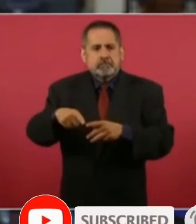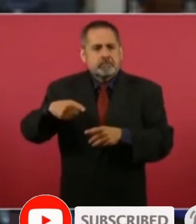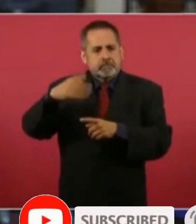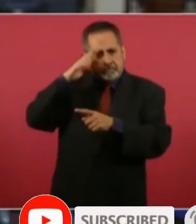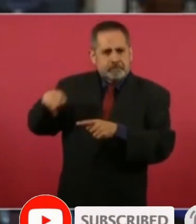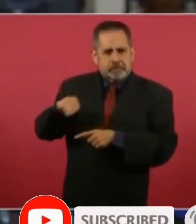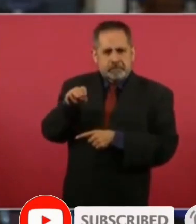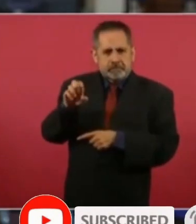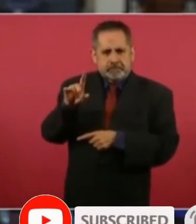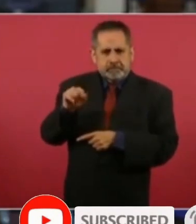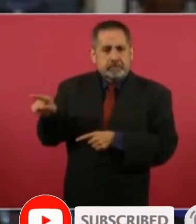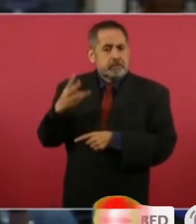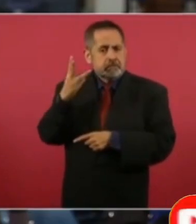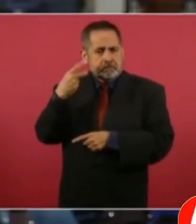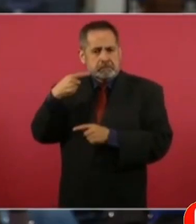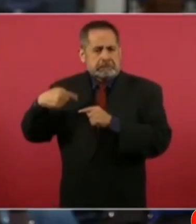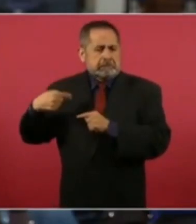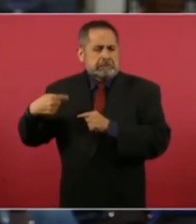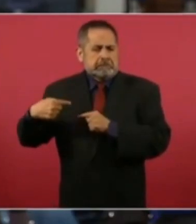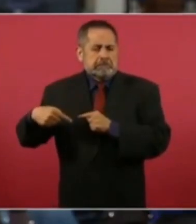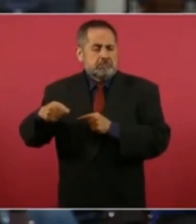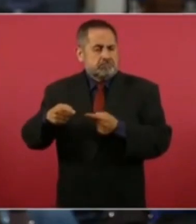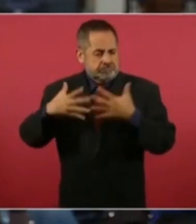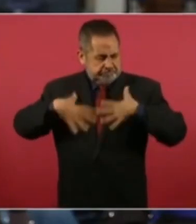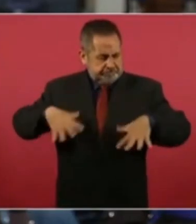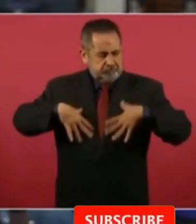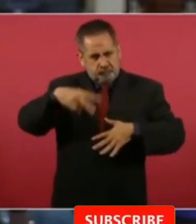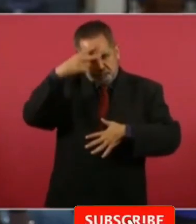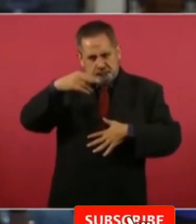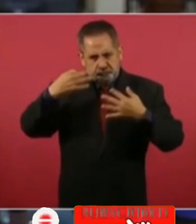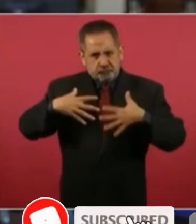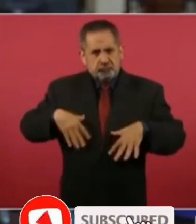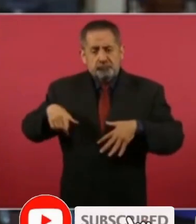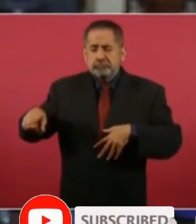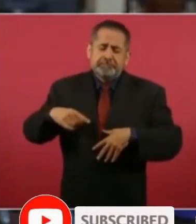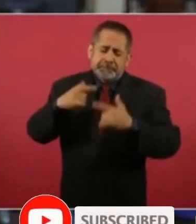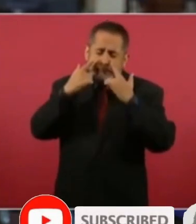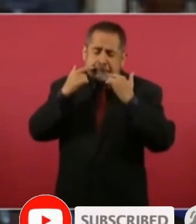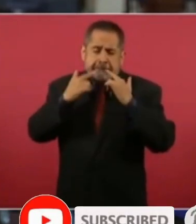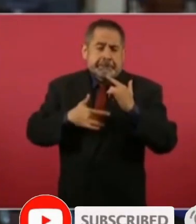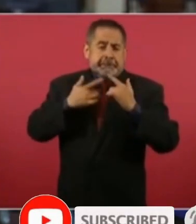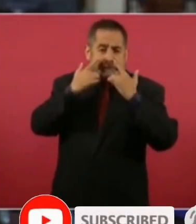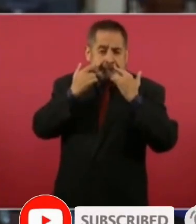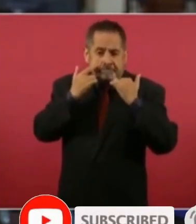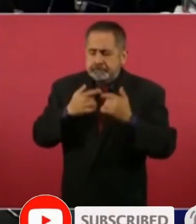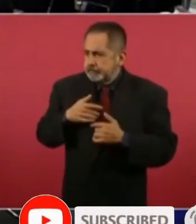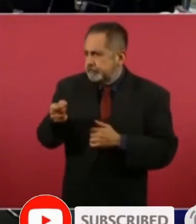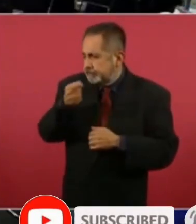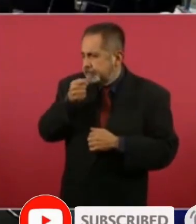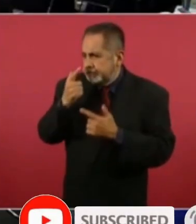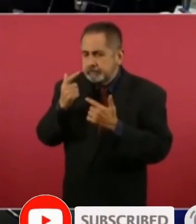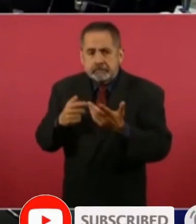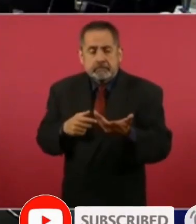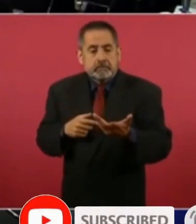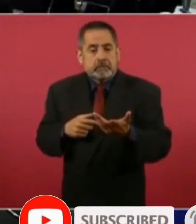Meldy Medina, que viajó tres horas con su traje típico, estaba llorando. Yo le preguntaba por qué, porque